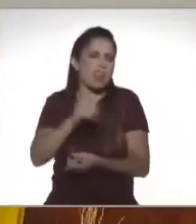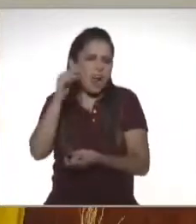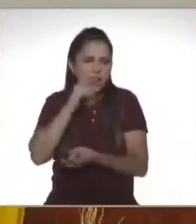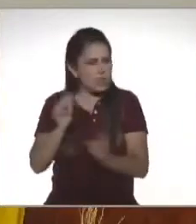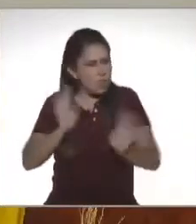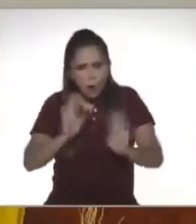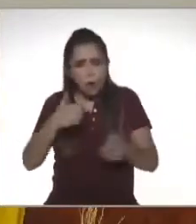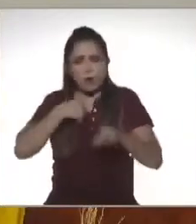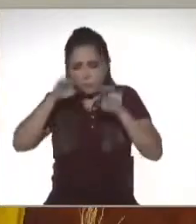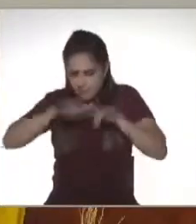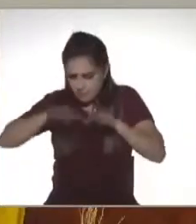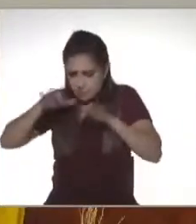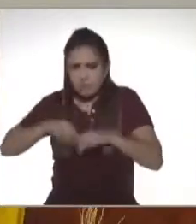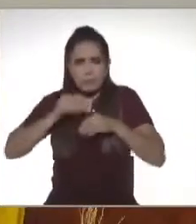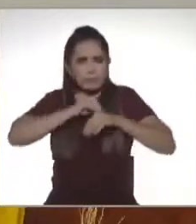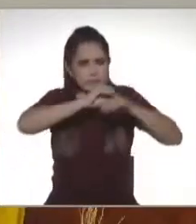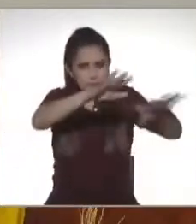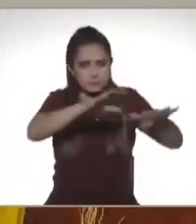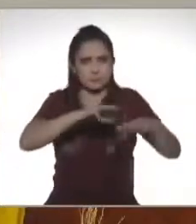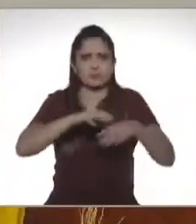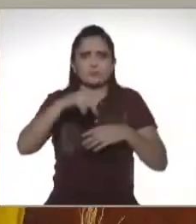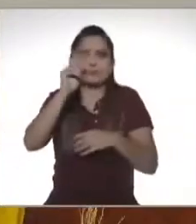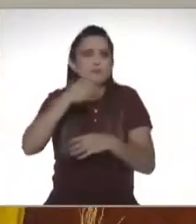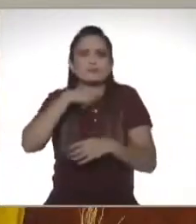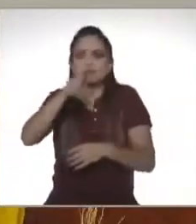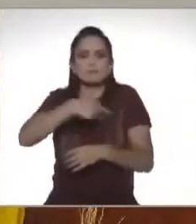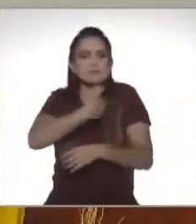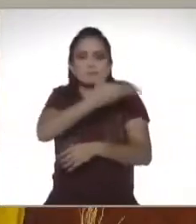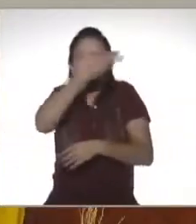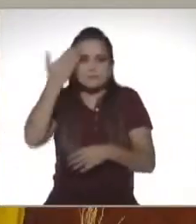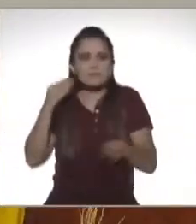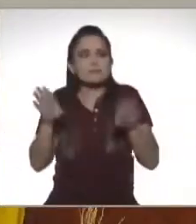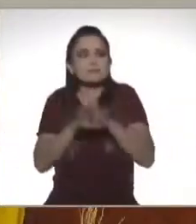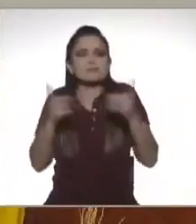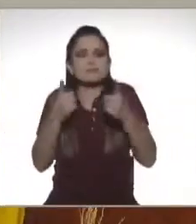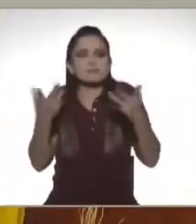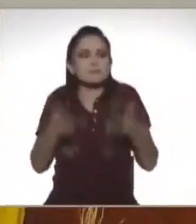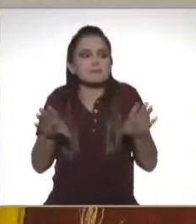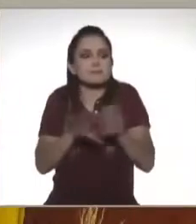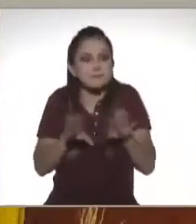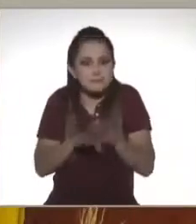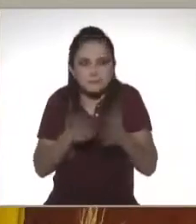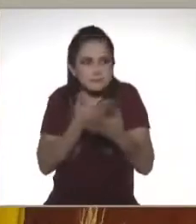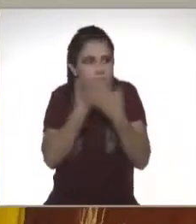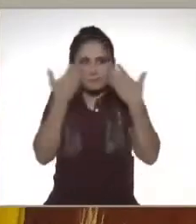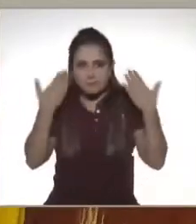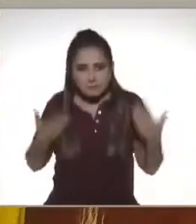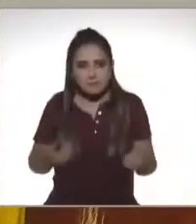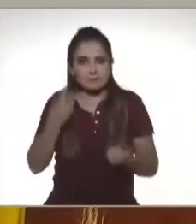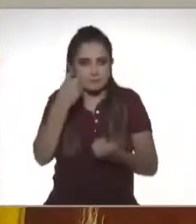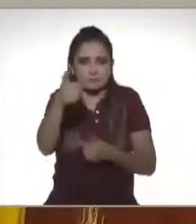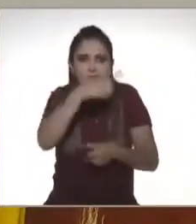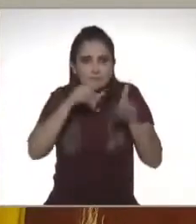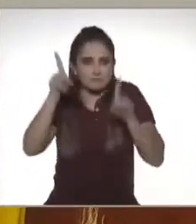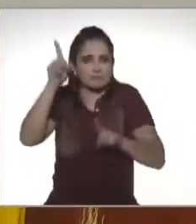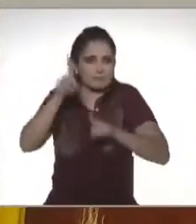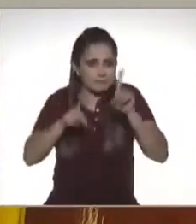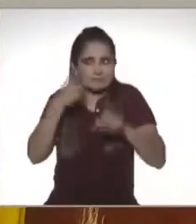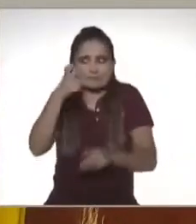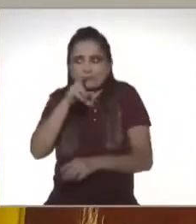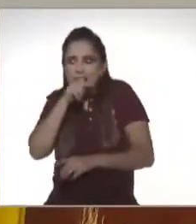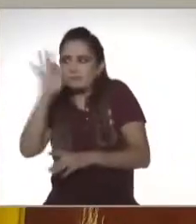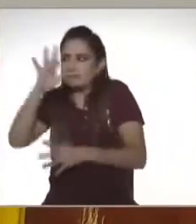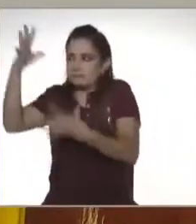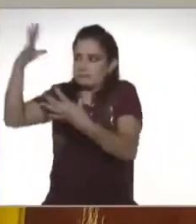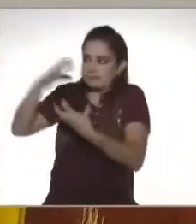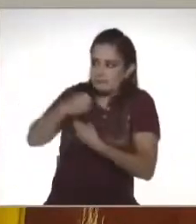quiera hacer mi declaración, sino porque no lo sé hacer o no tengo las herramientas. Aquí, en Diálogos en Confianza, se las vamos a dar para